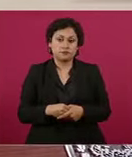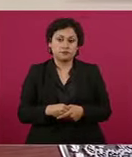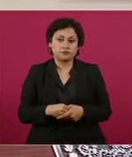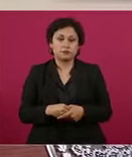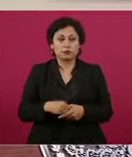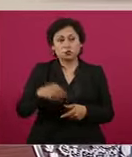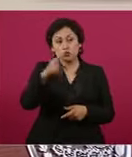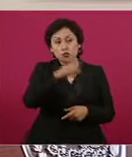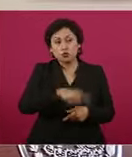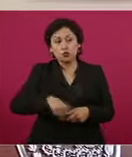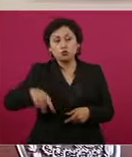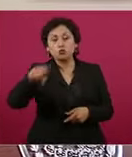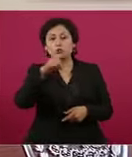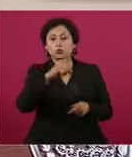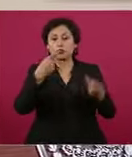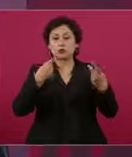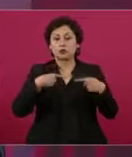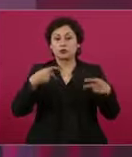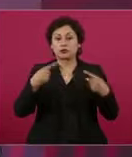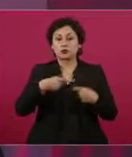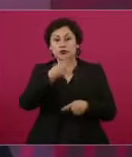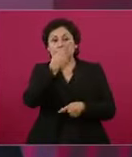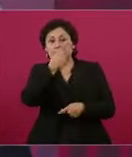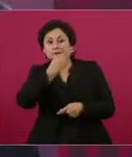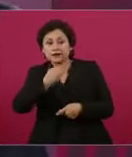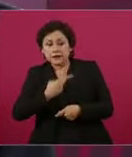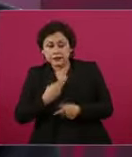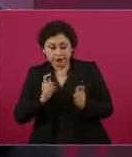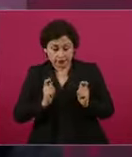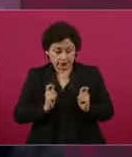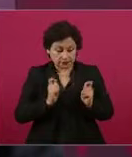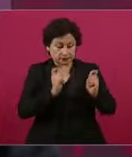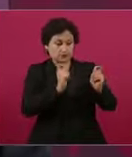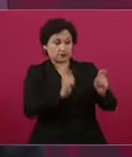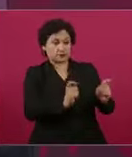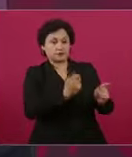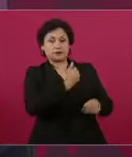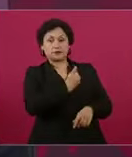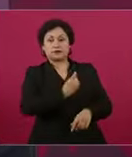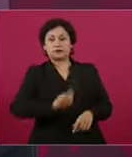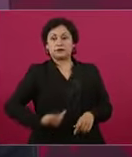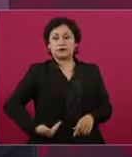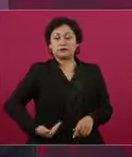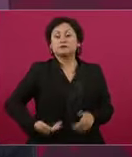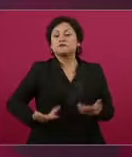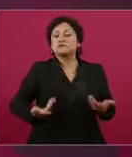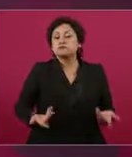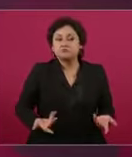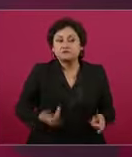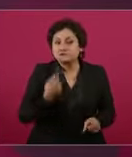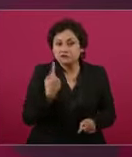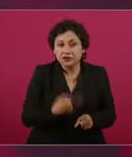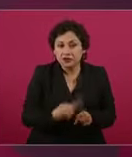el bastón de mando para conducir el movimiento de transformación.